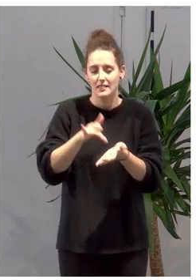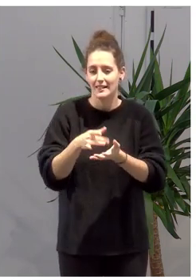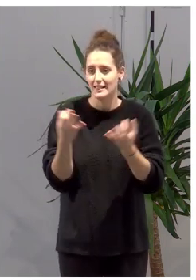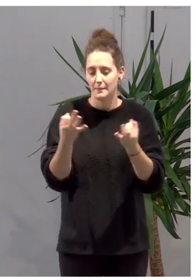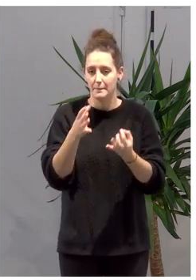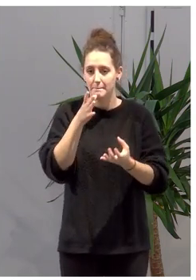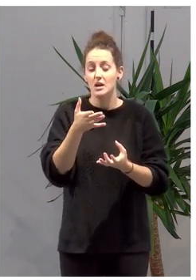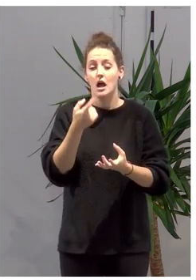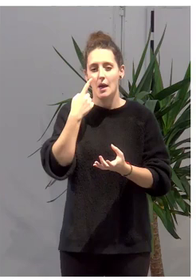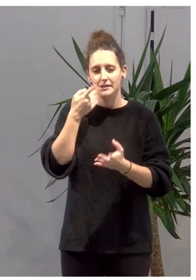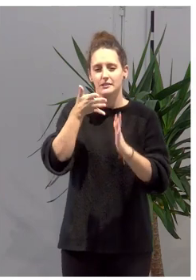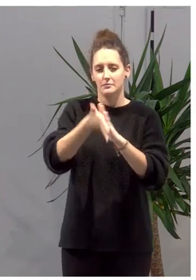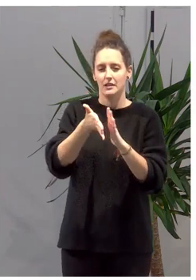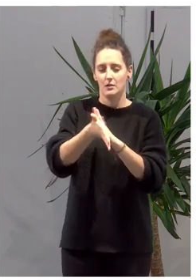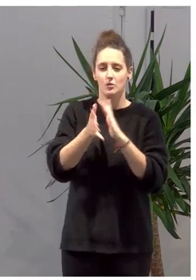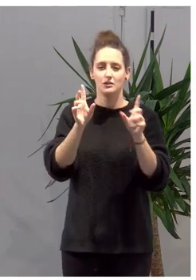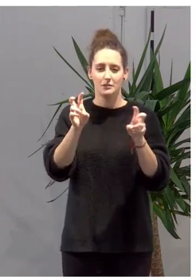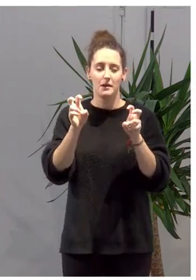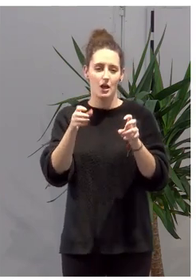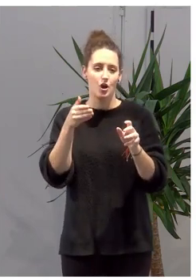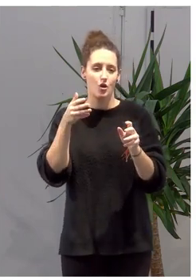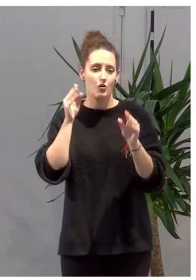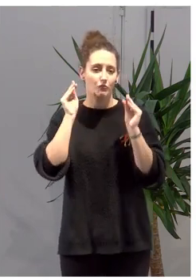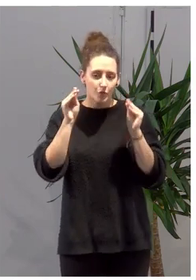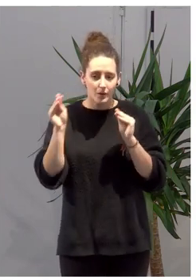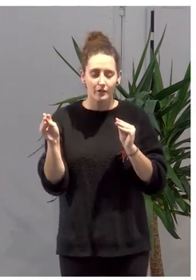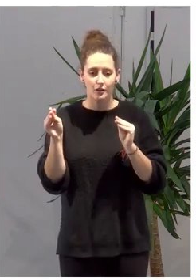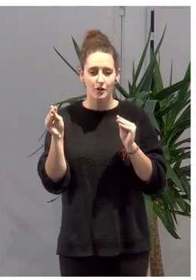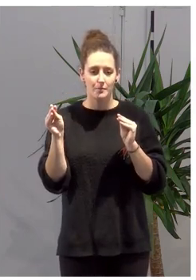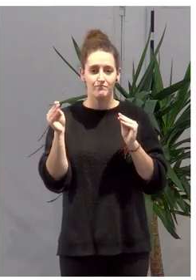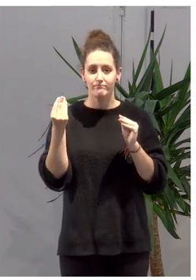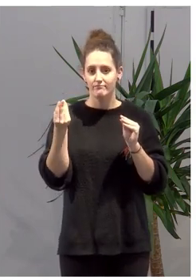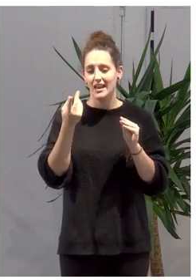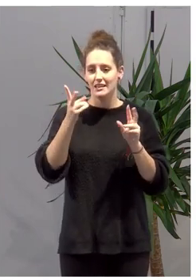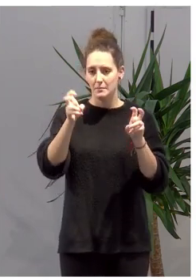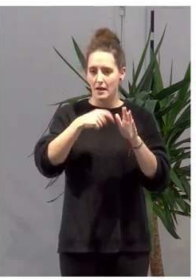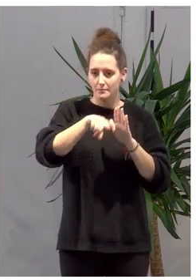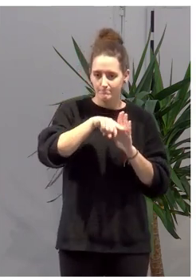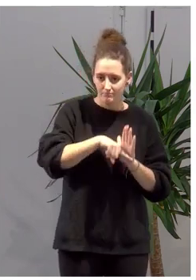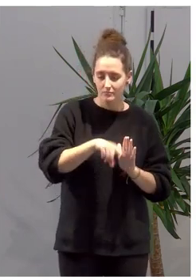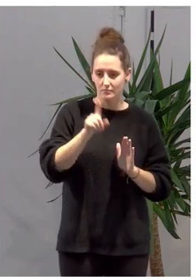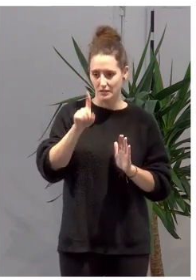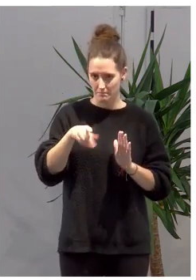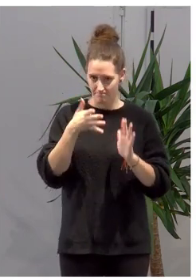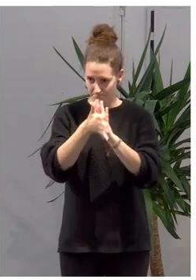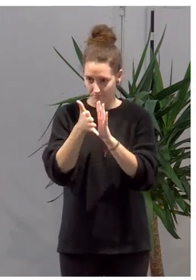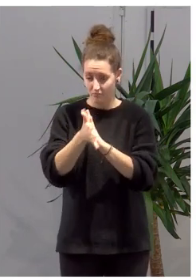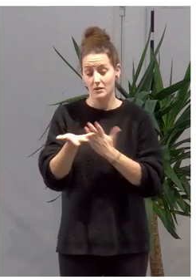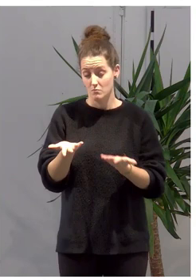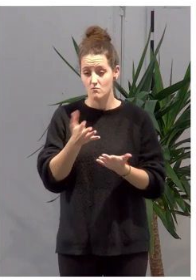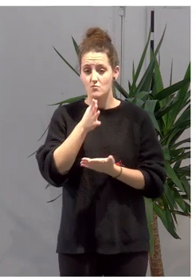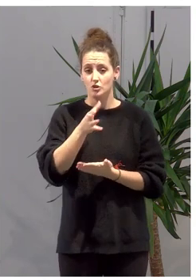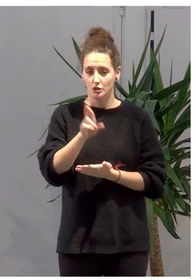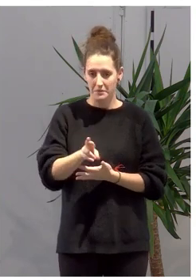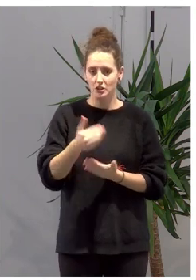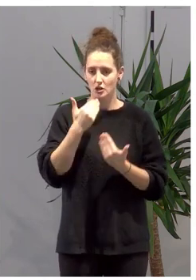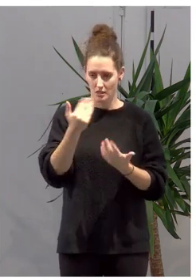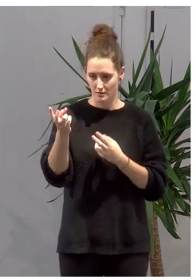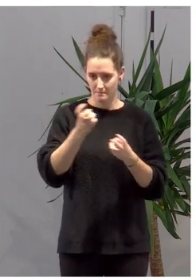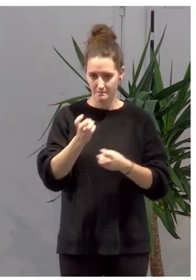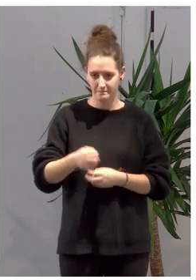poco lo que va a ser el proceso de la formación, las instituciones y tal. Entonces, insisto que muchas gracias por venir.